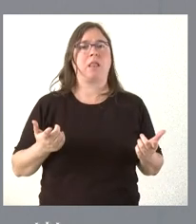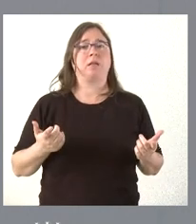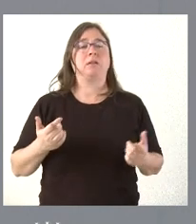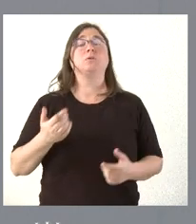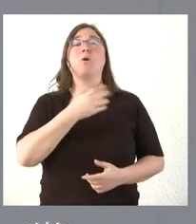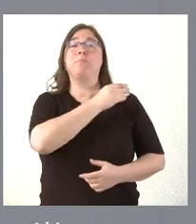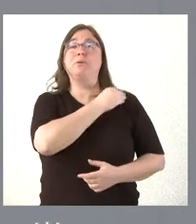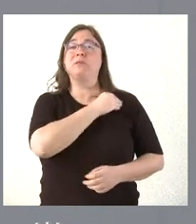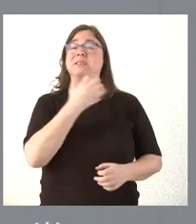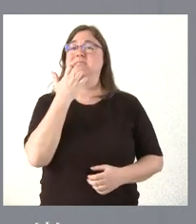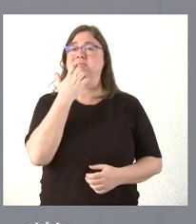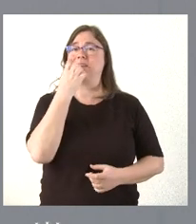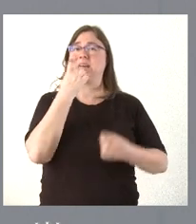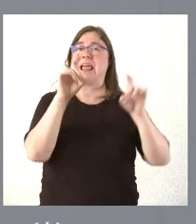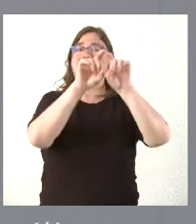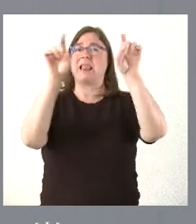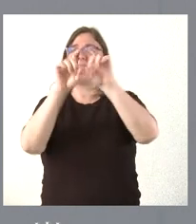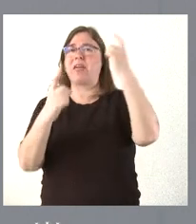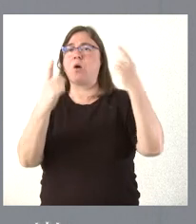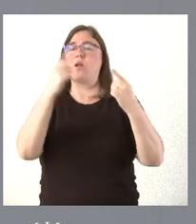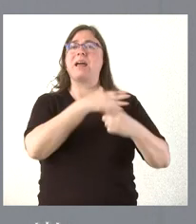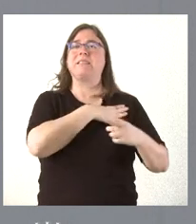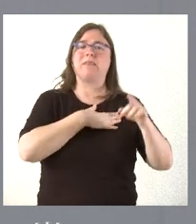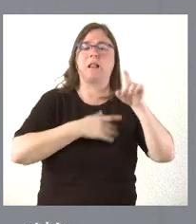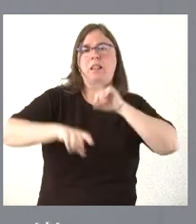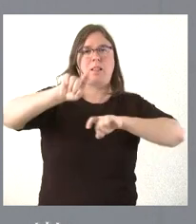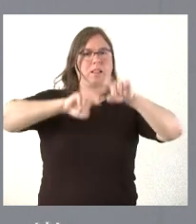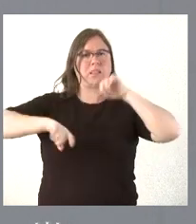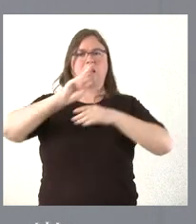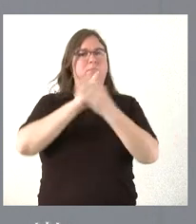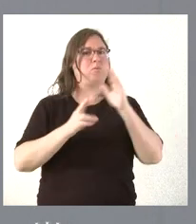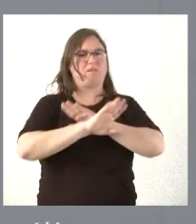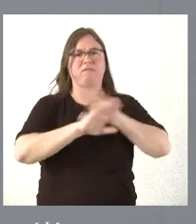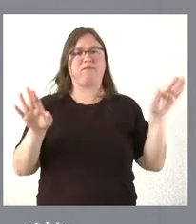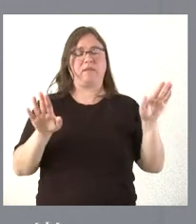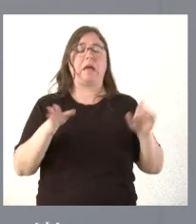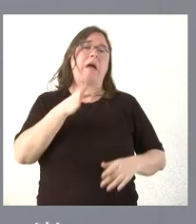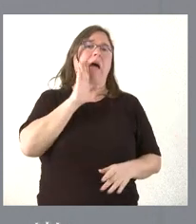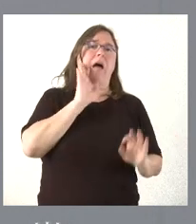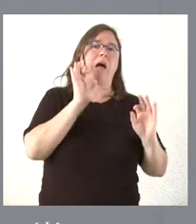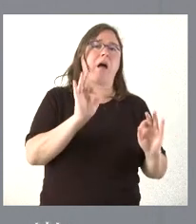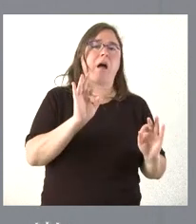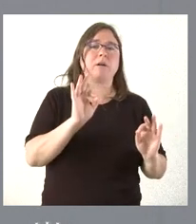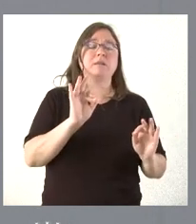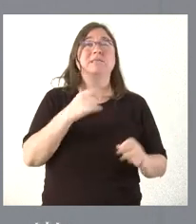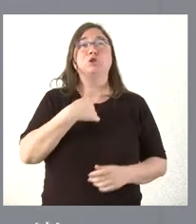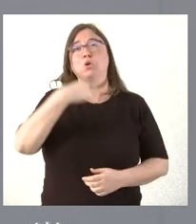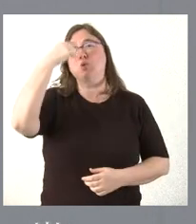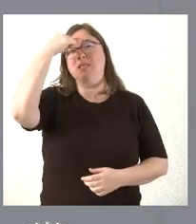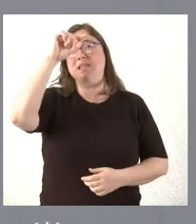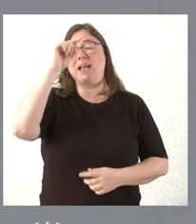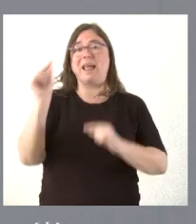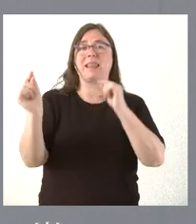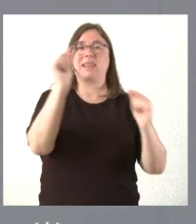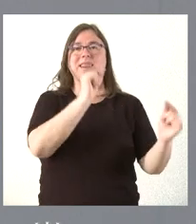concreto, si alguna entidad quisiera retornar de situación del bilingüismo a la situación de origen. Yo sé que en el debate